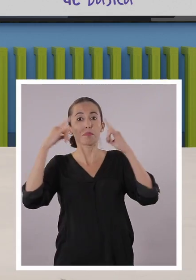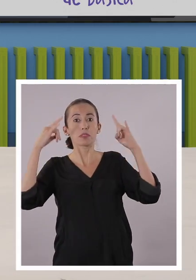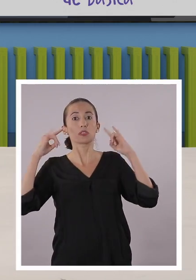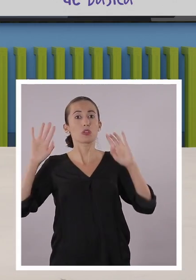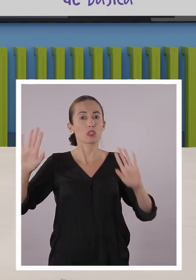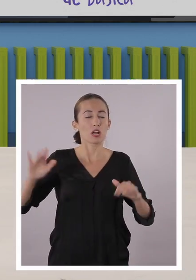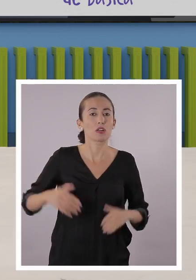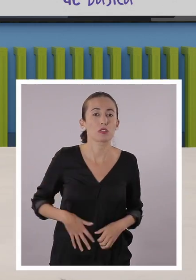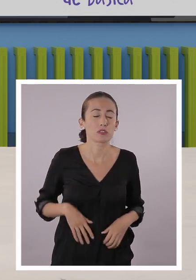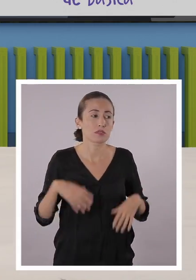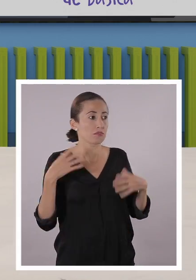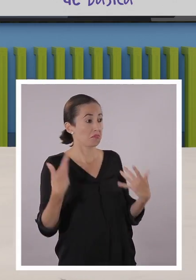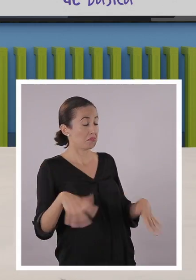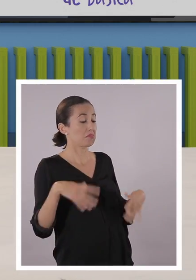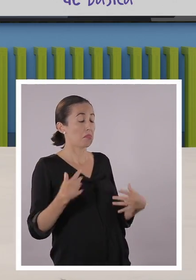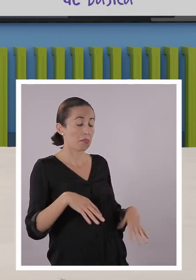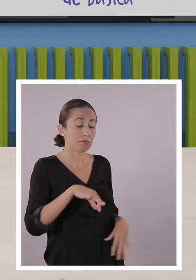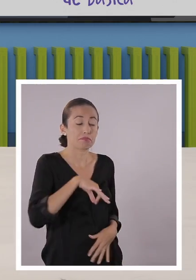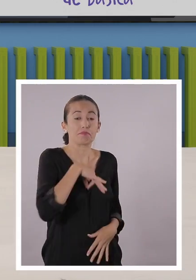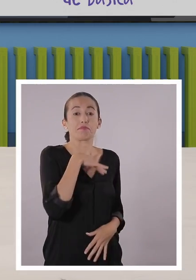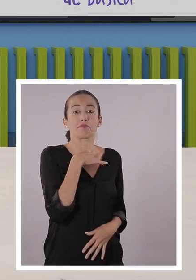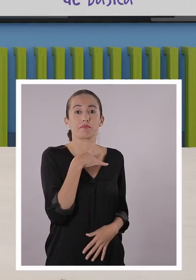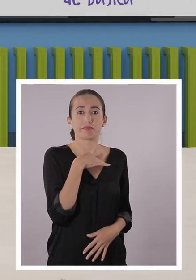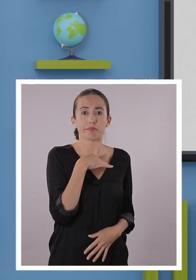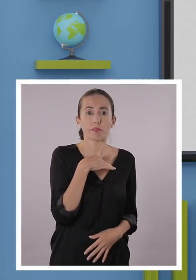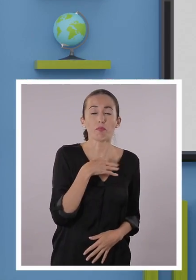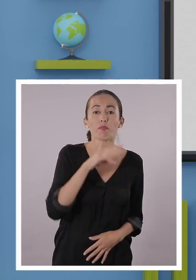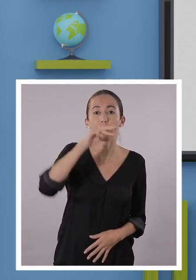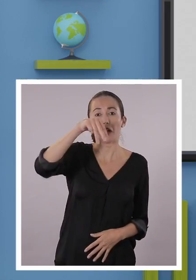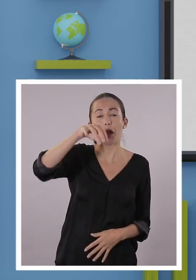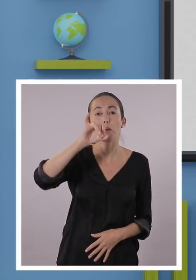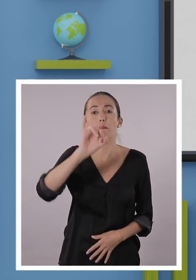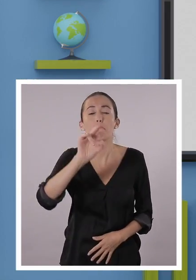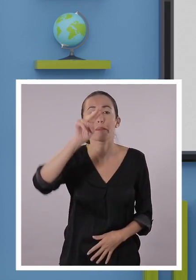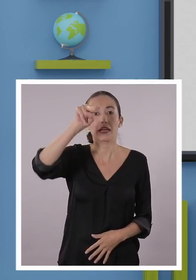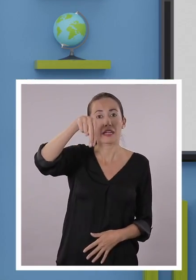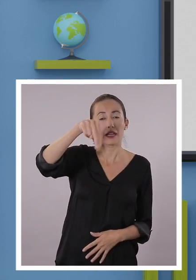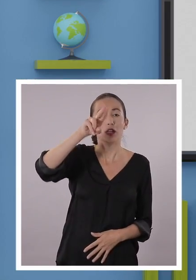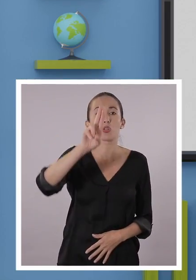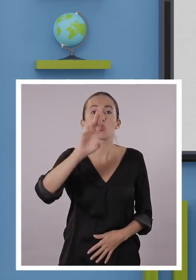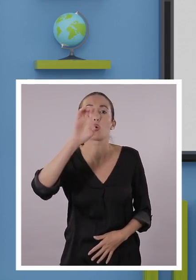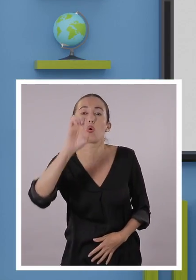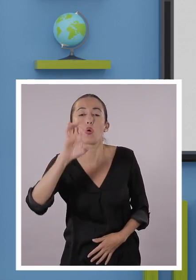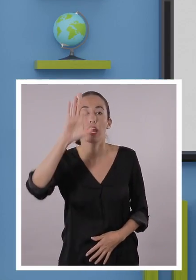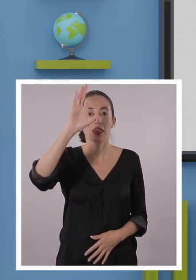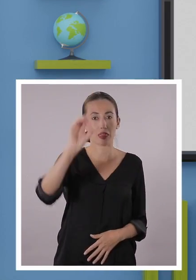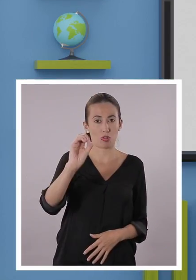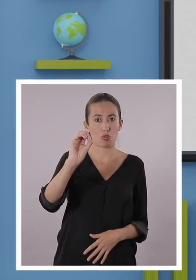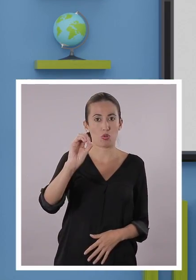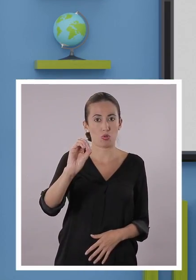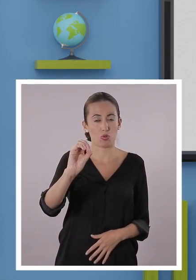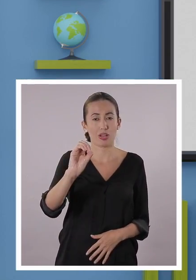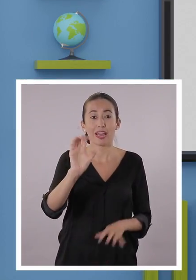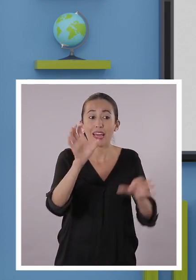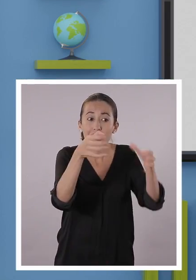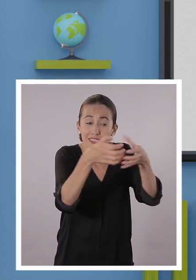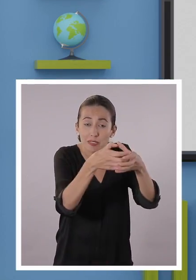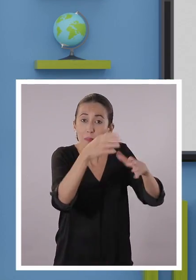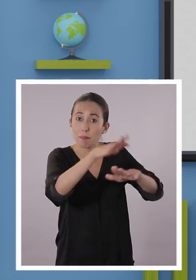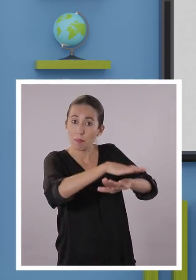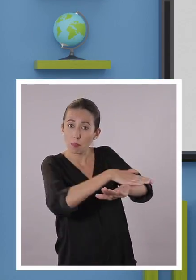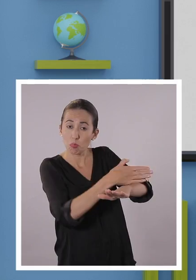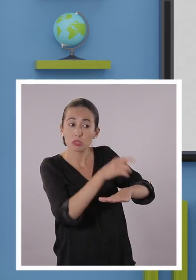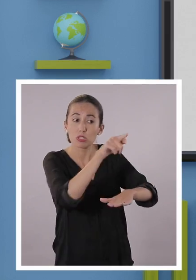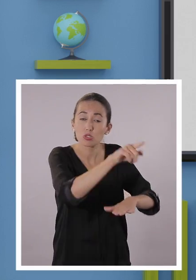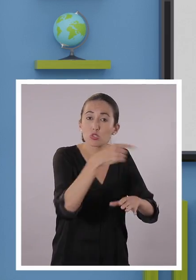¿Súper suave? Muy clásico, muy elegante, ¿no? El minueto nace del clasicismo, es decir,